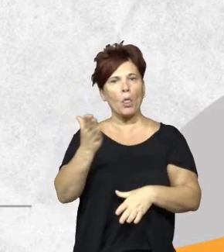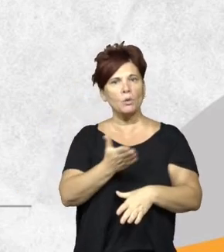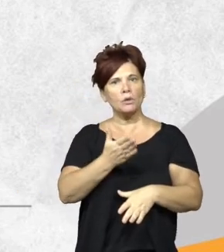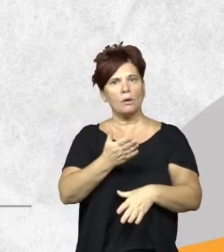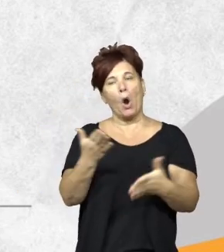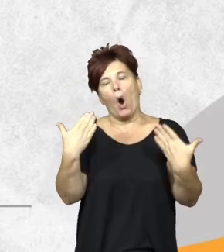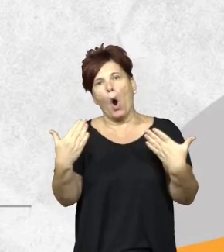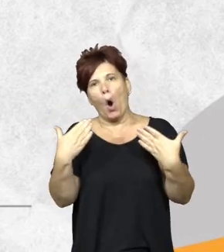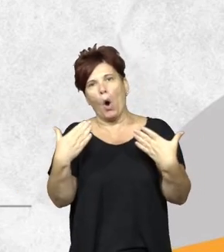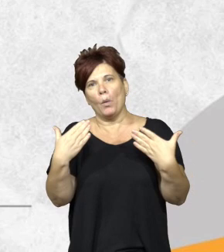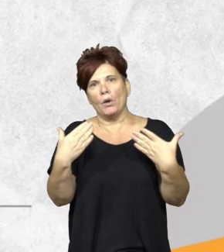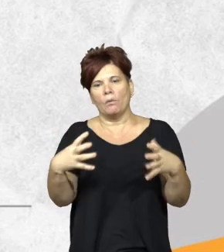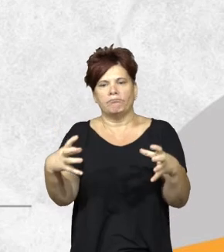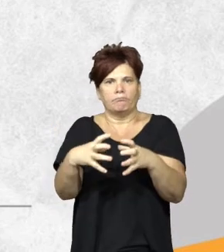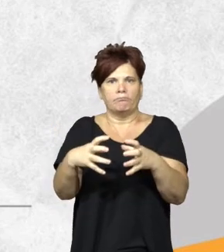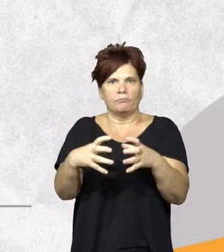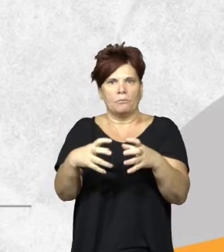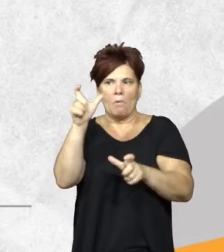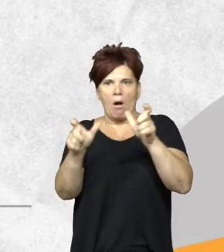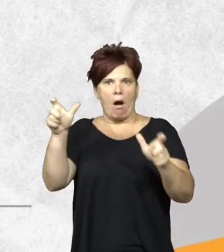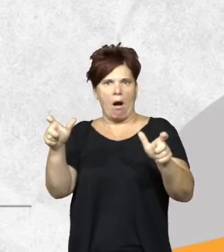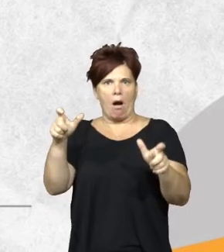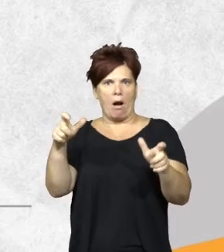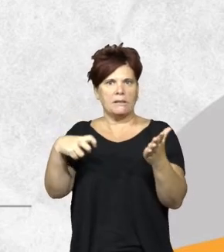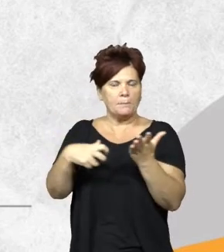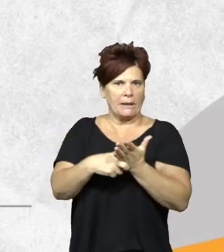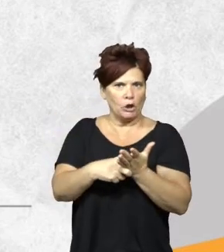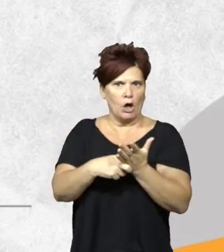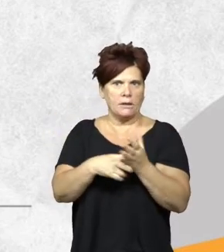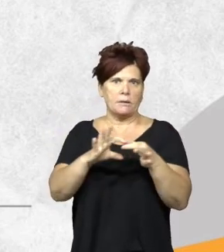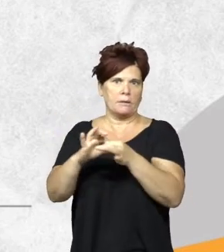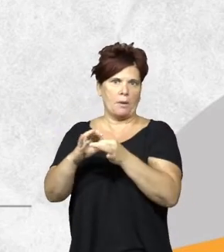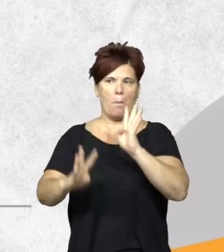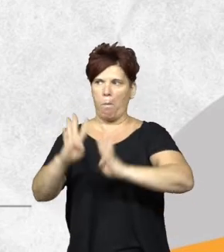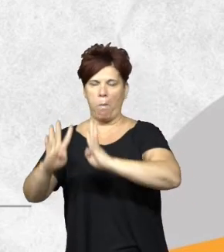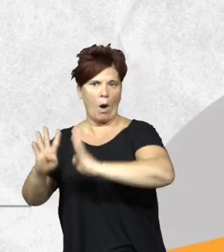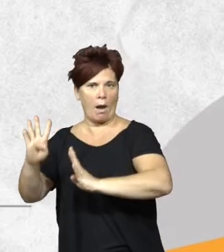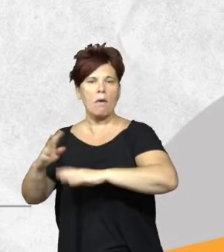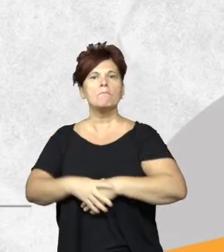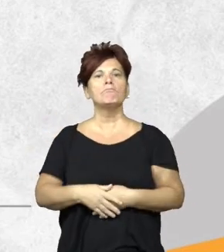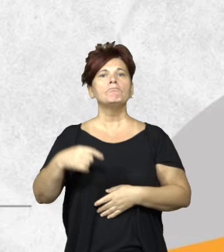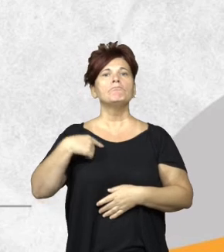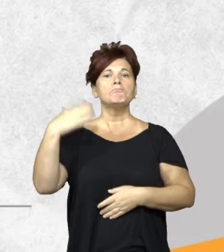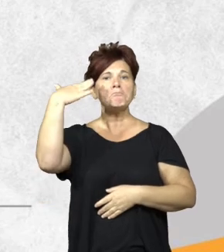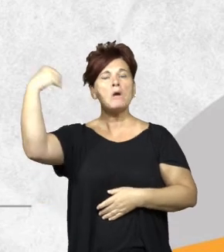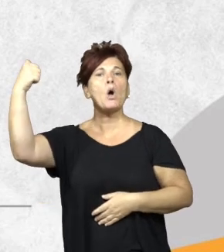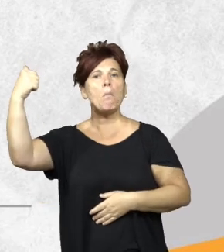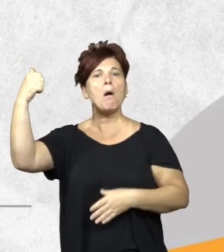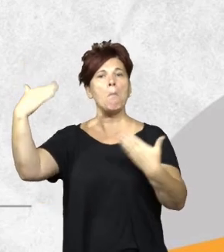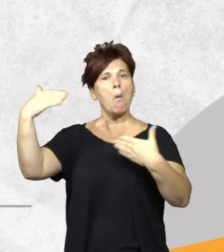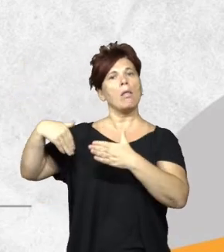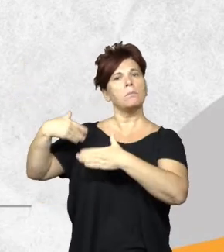cuerpo de inspectores de bosques es por eso que se crea me convocan para poder llevar a cabo